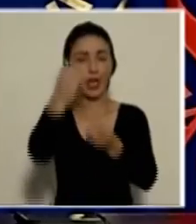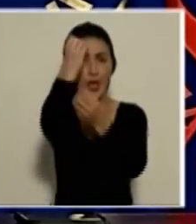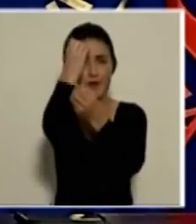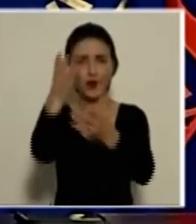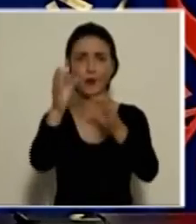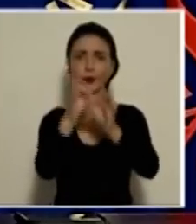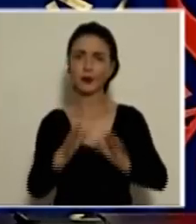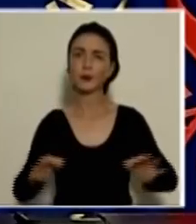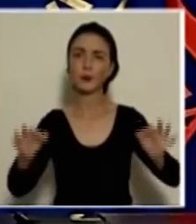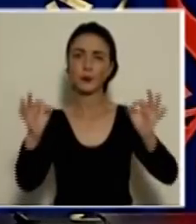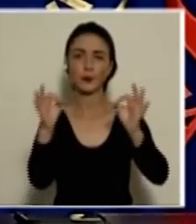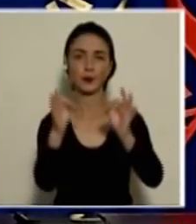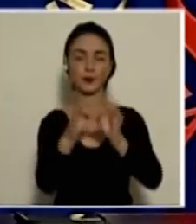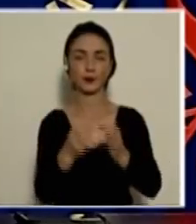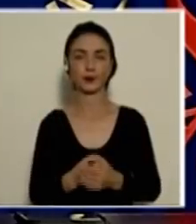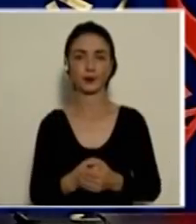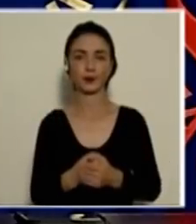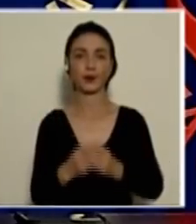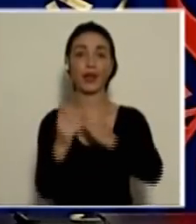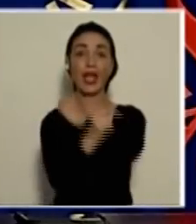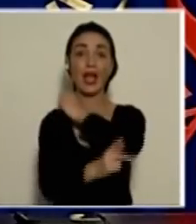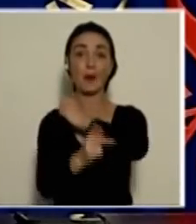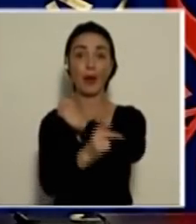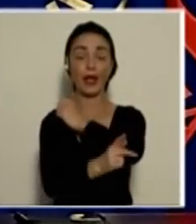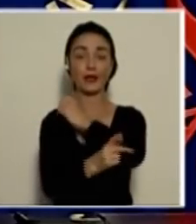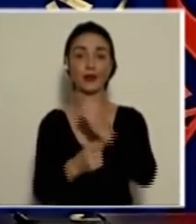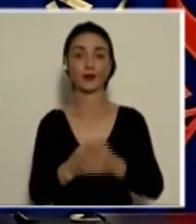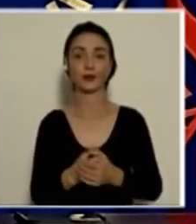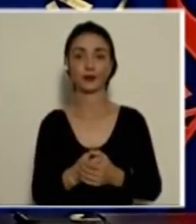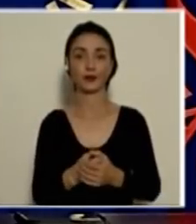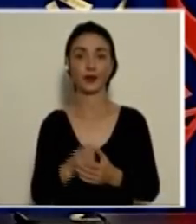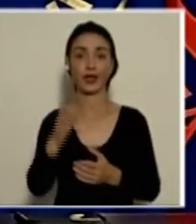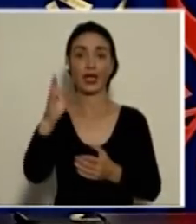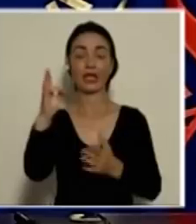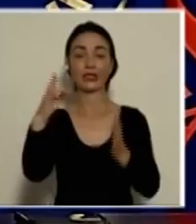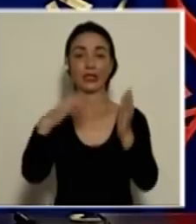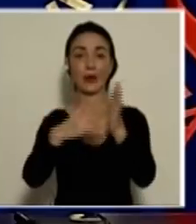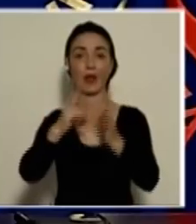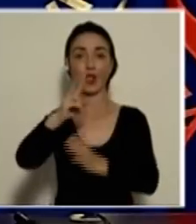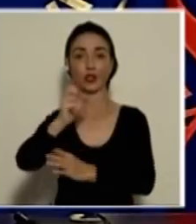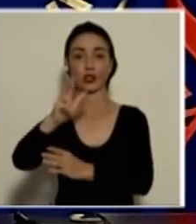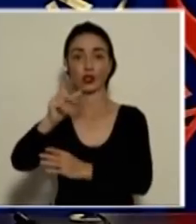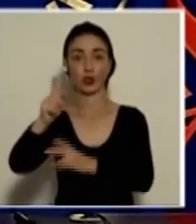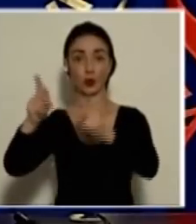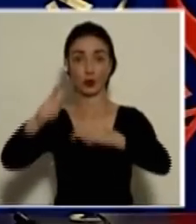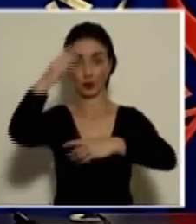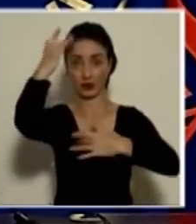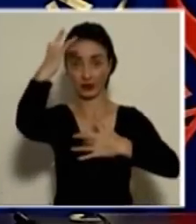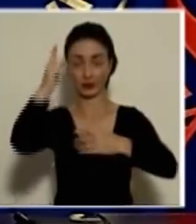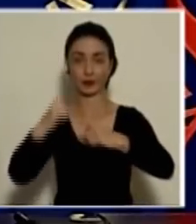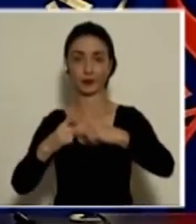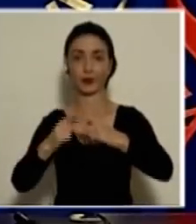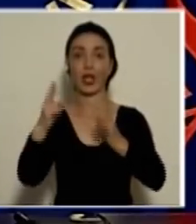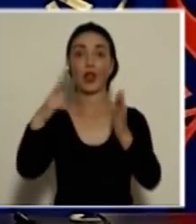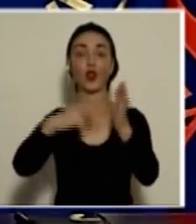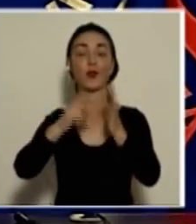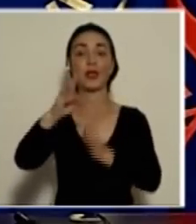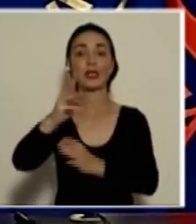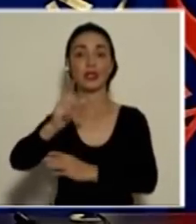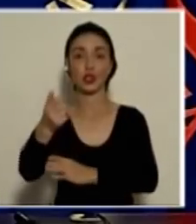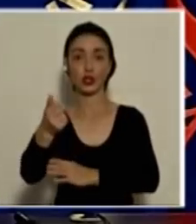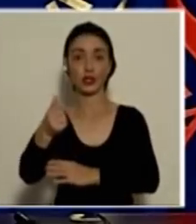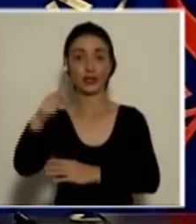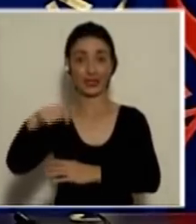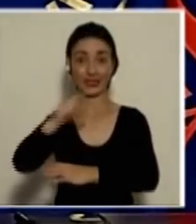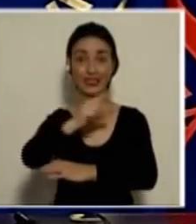importantes. El país reporta 7.231 casos, de ellos 2.610